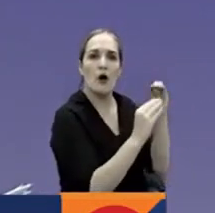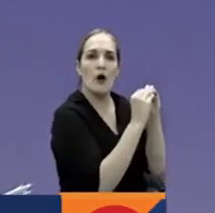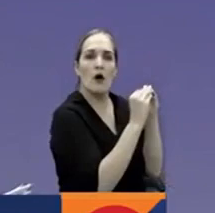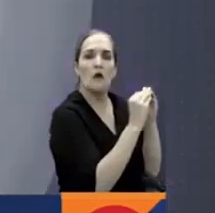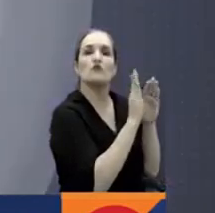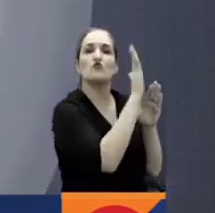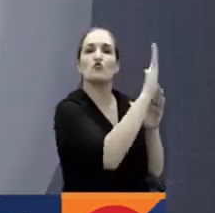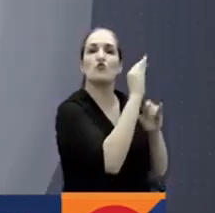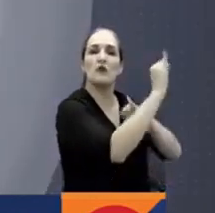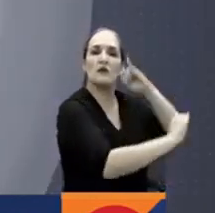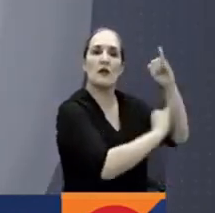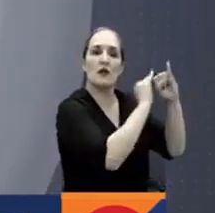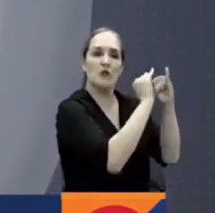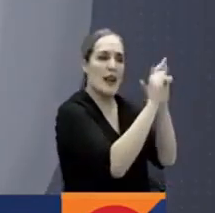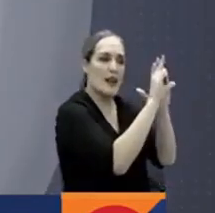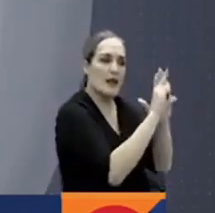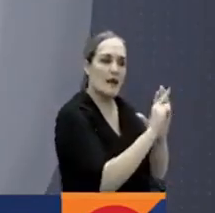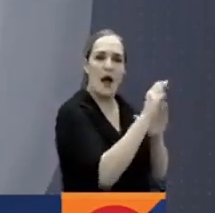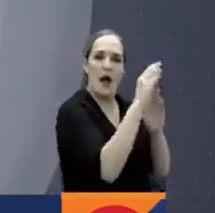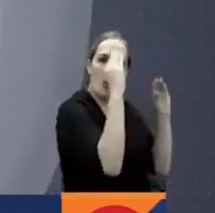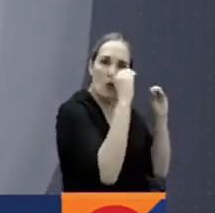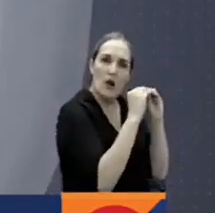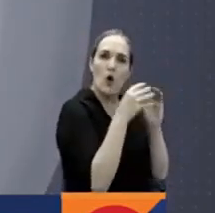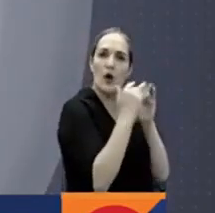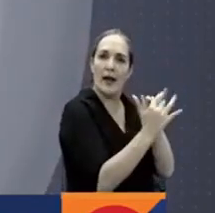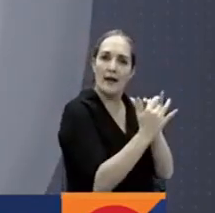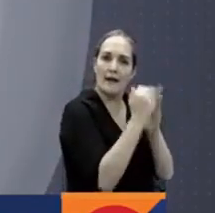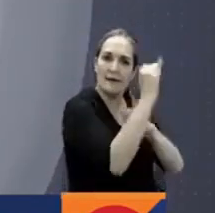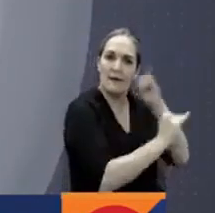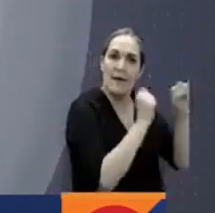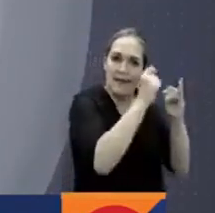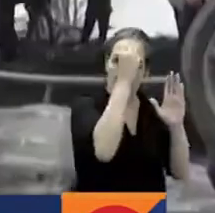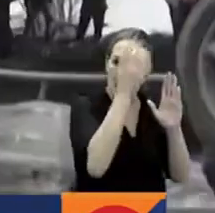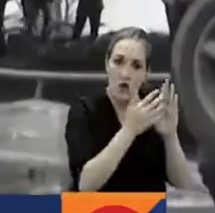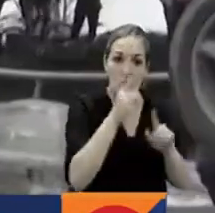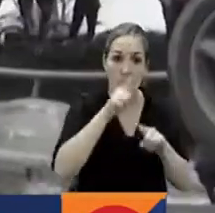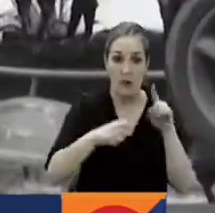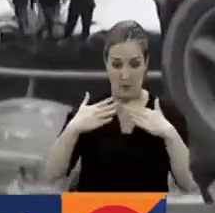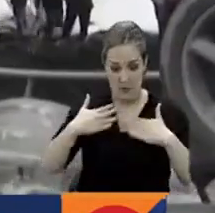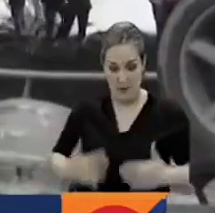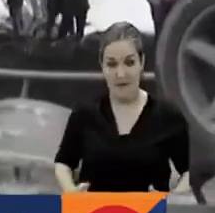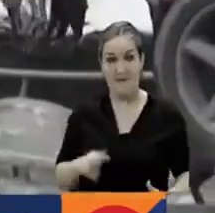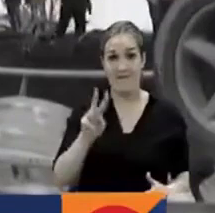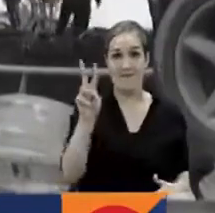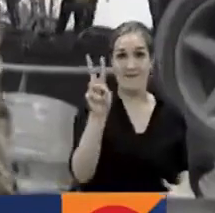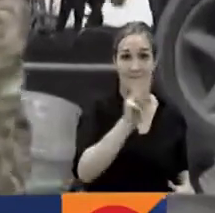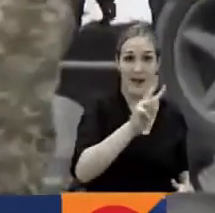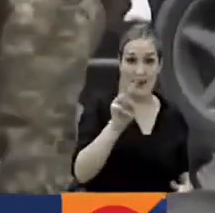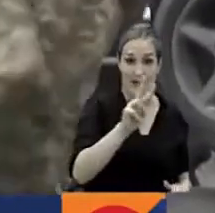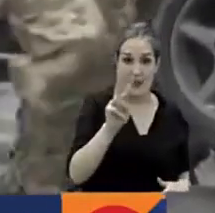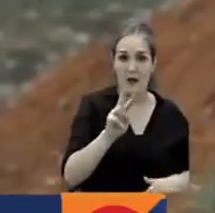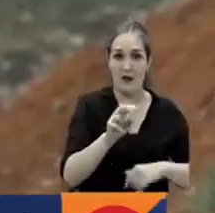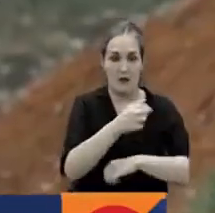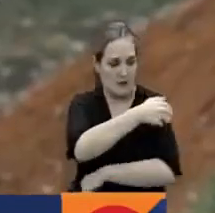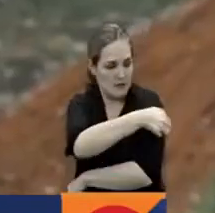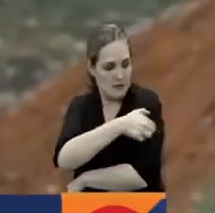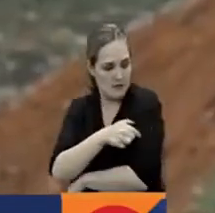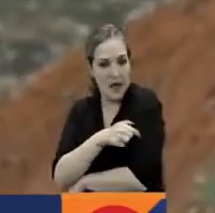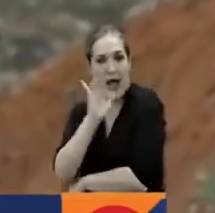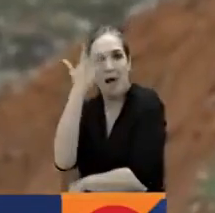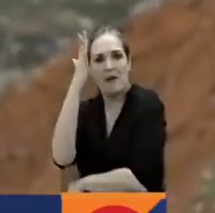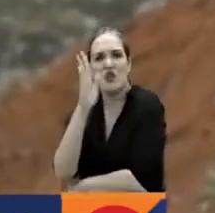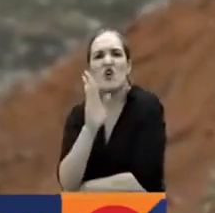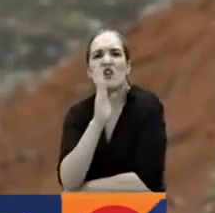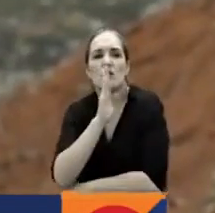no corran peligro. Del video se examinan detalles como el uniforme verde y el brazalete amarillo usualmente usados